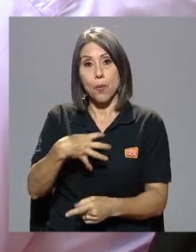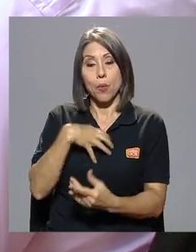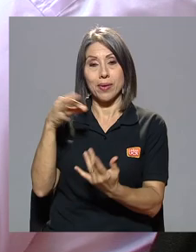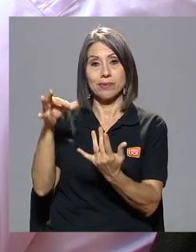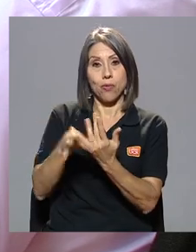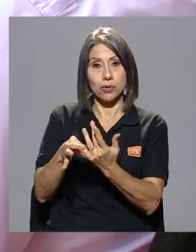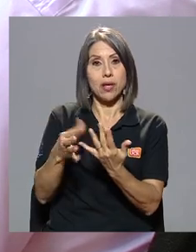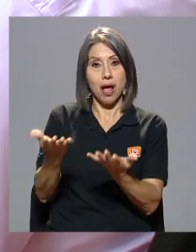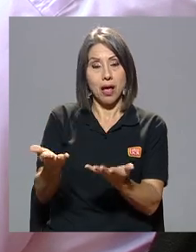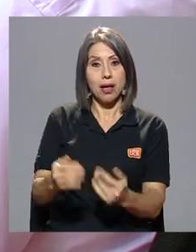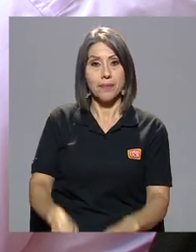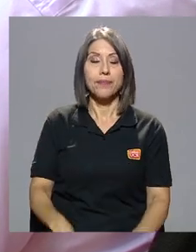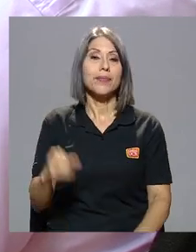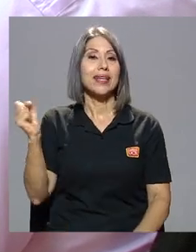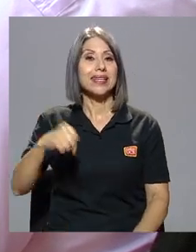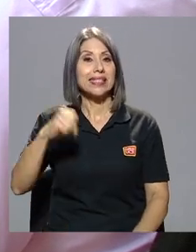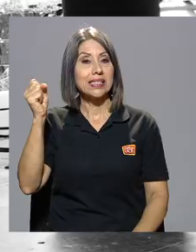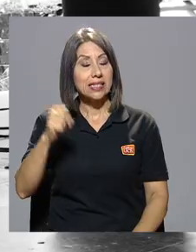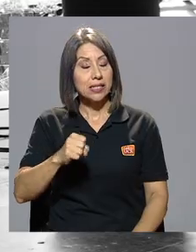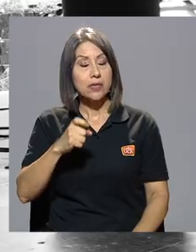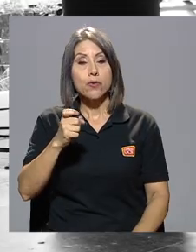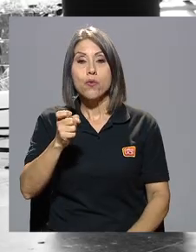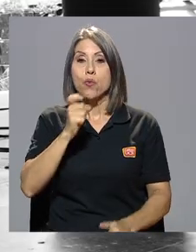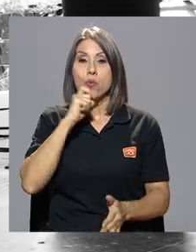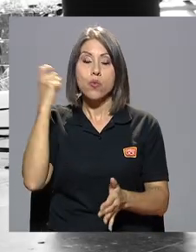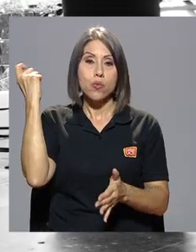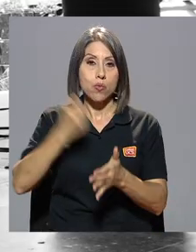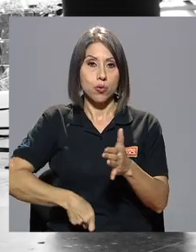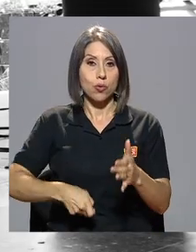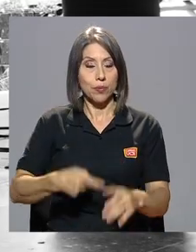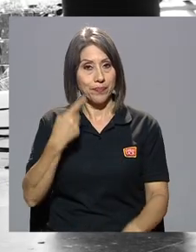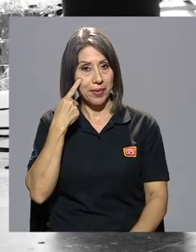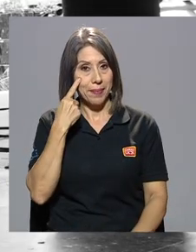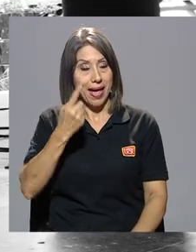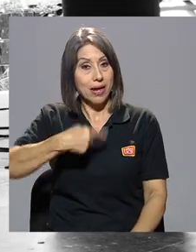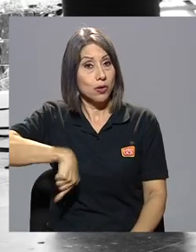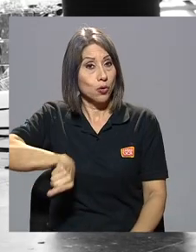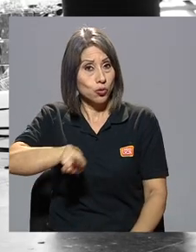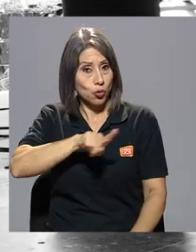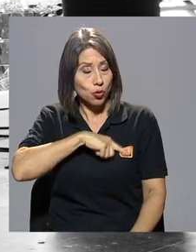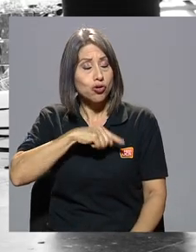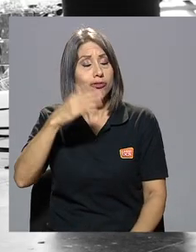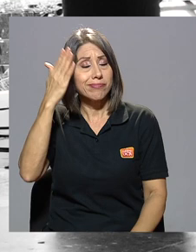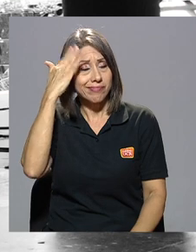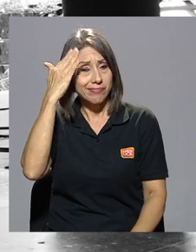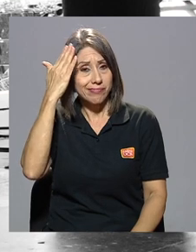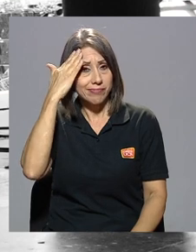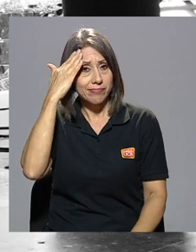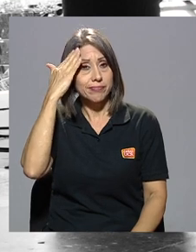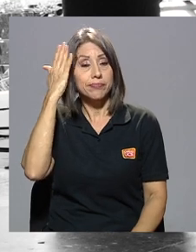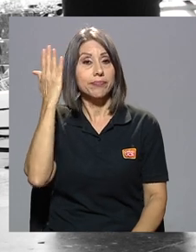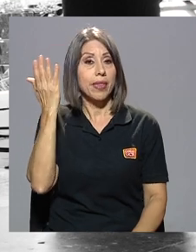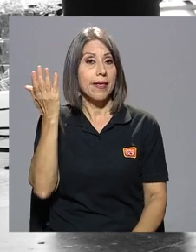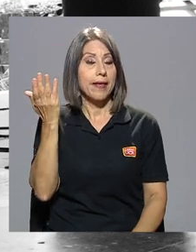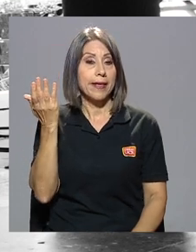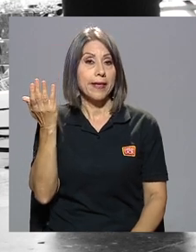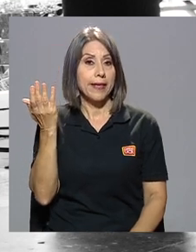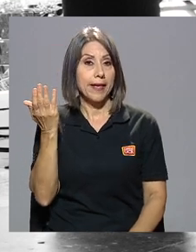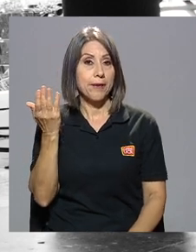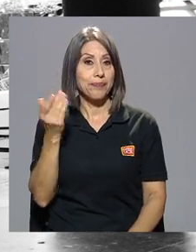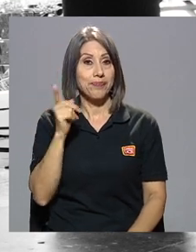esposo? sí fue muy duro vea nosotros teníamos muy claro de que